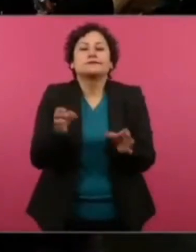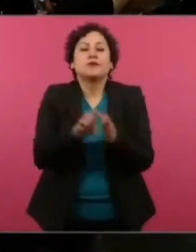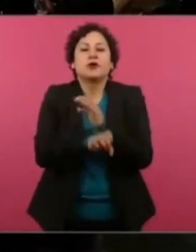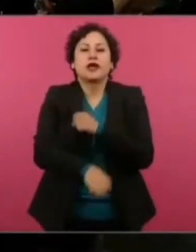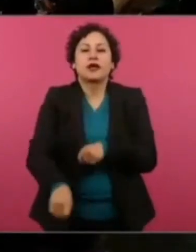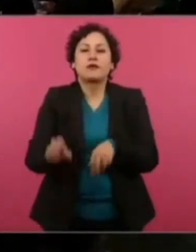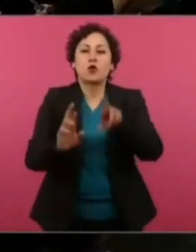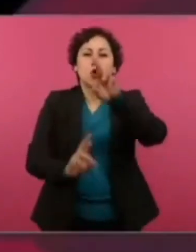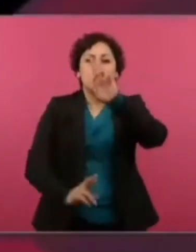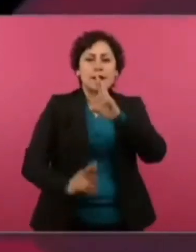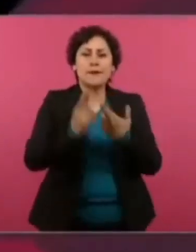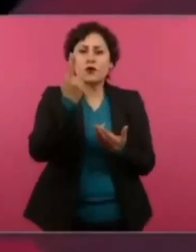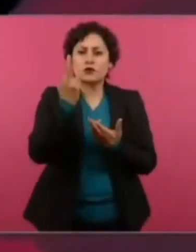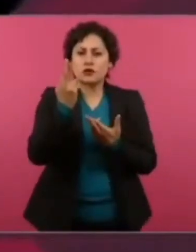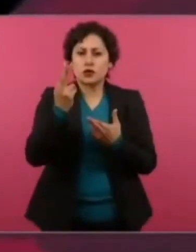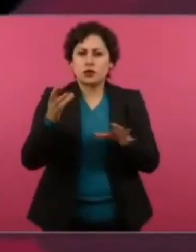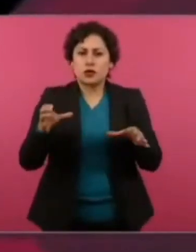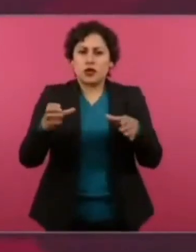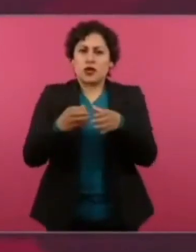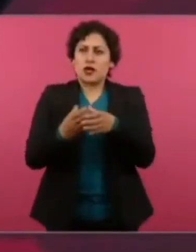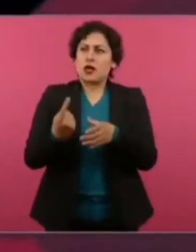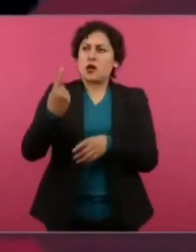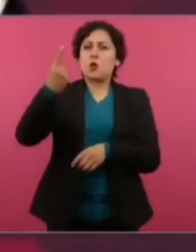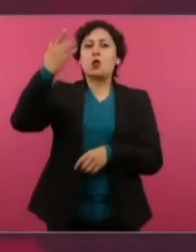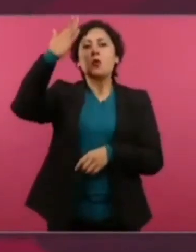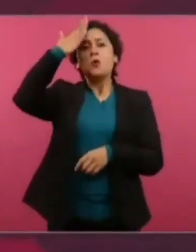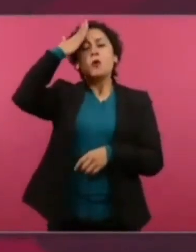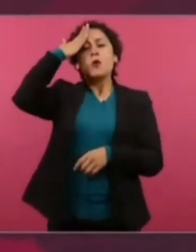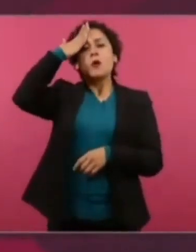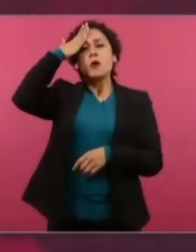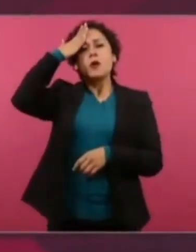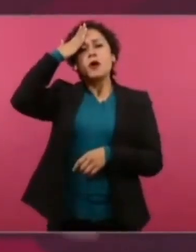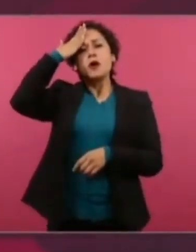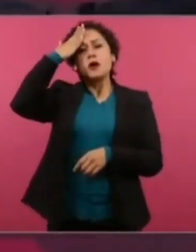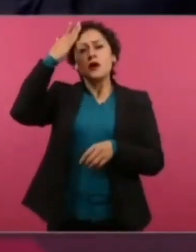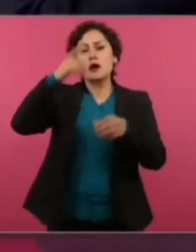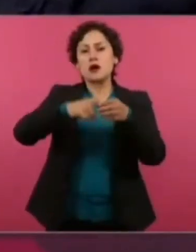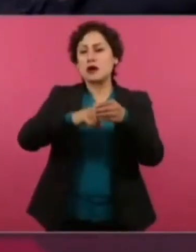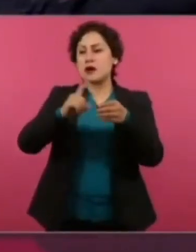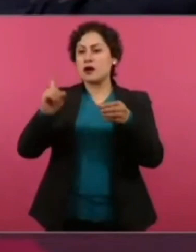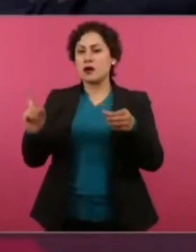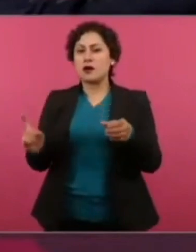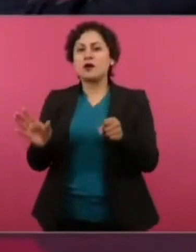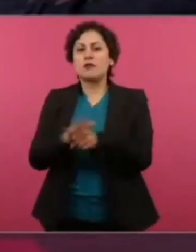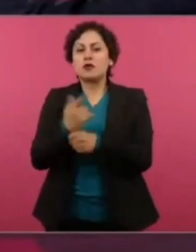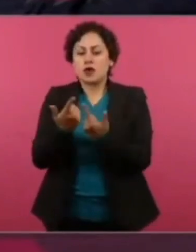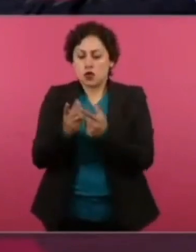Porque es una vanguardia, nada más. No es todo el pueblo.